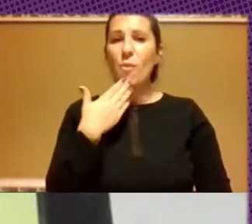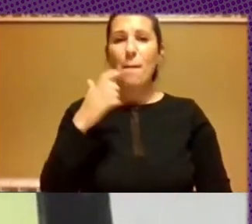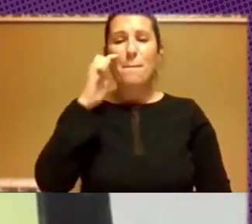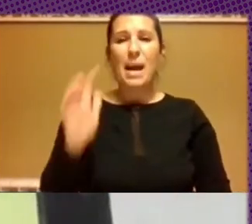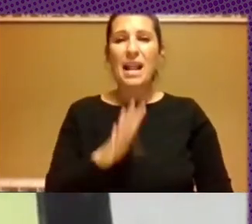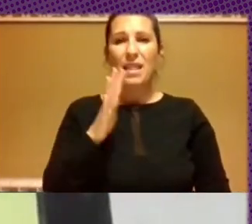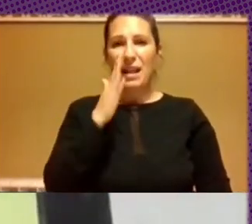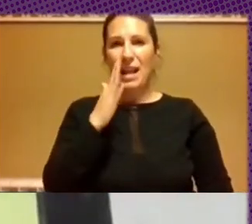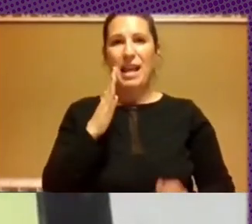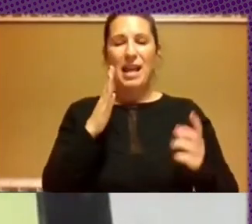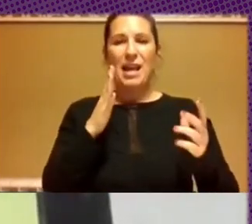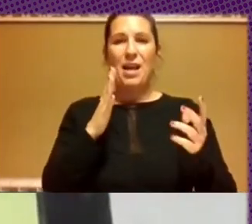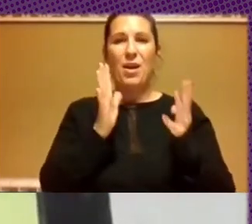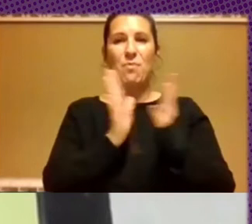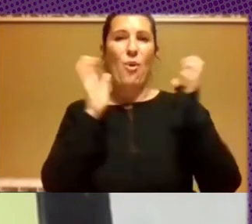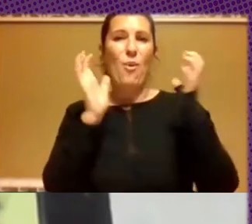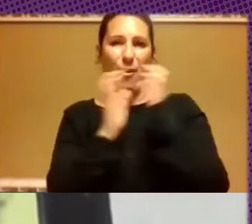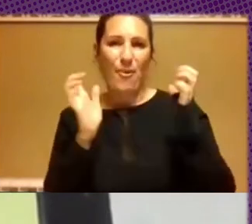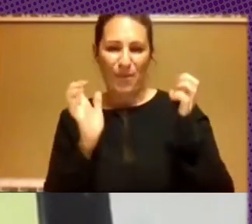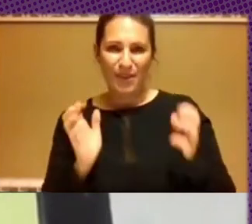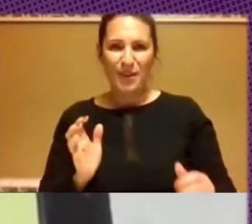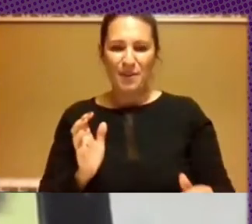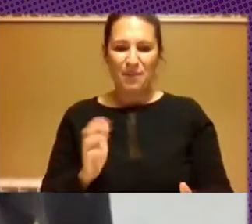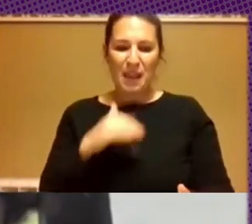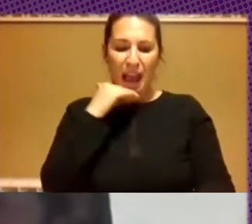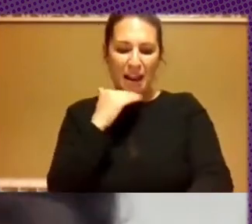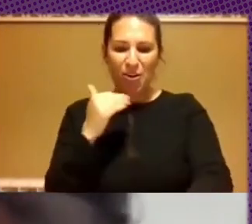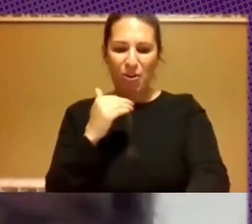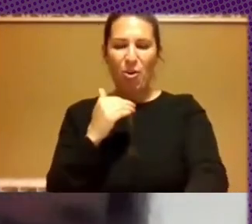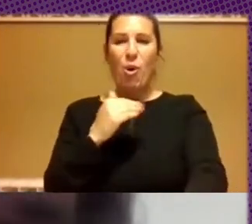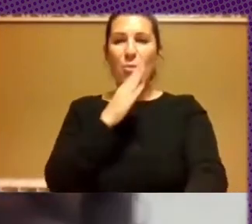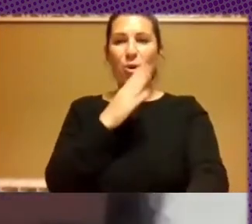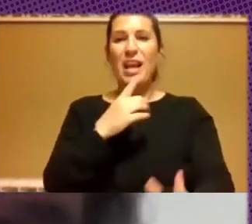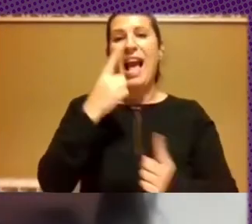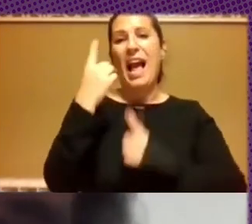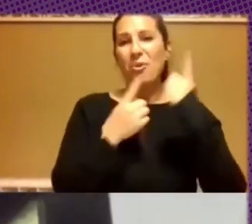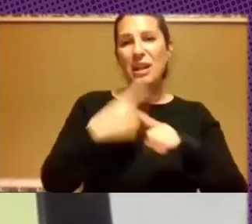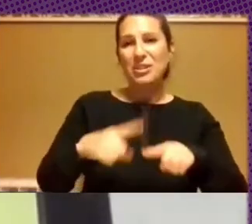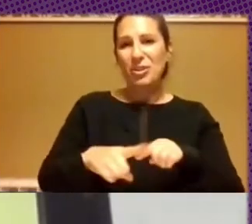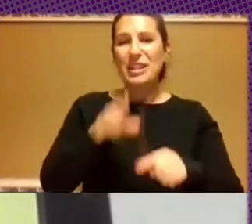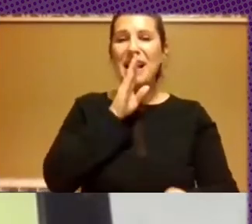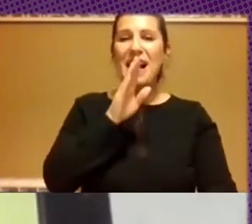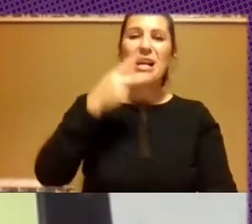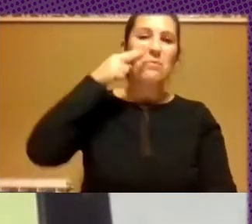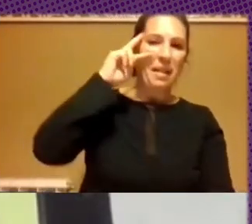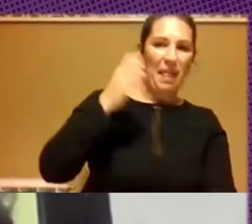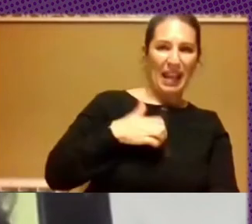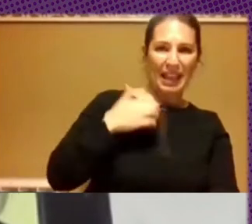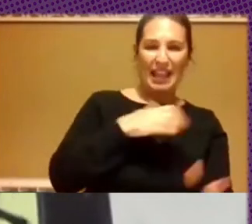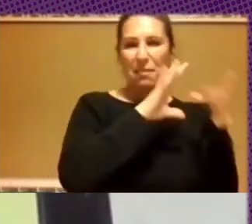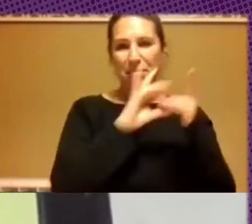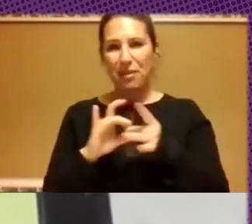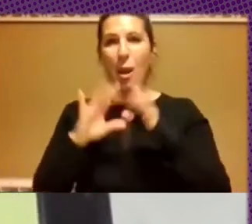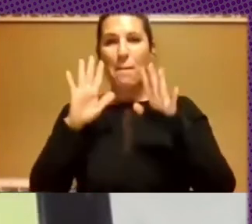hubiéramos coordinado porque algún tipo de referencia va a ser situada sobre la experiencia argentina, pero que está en